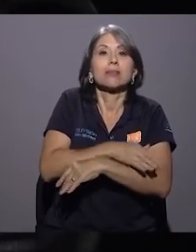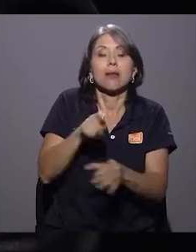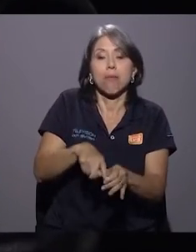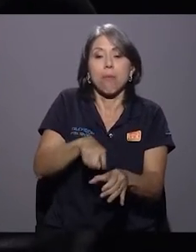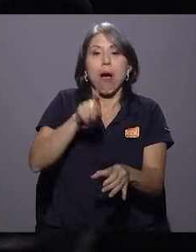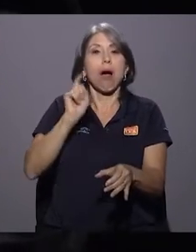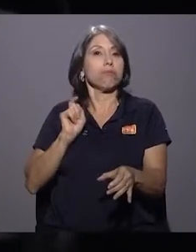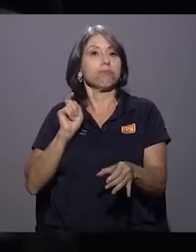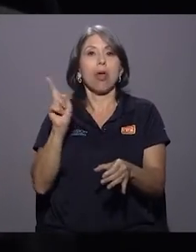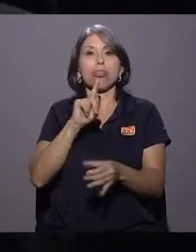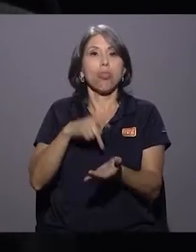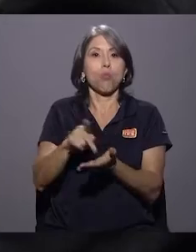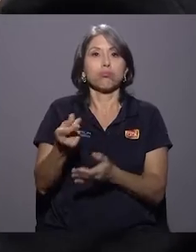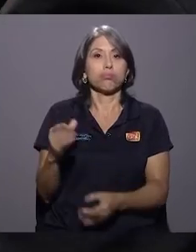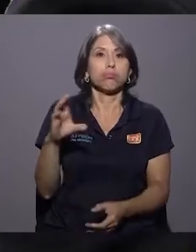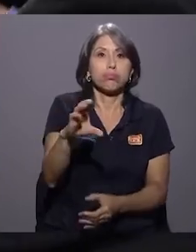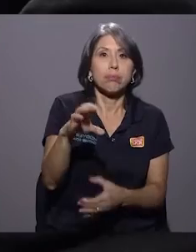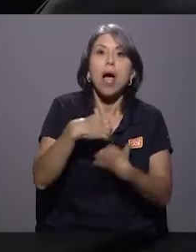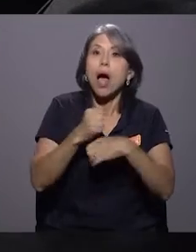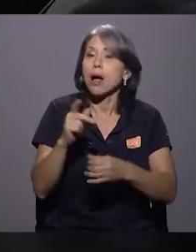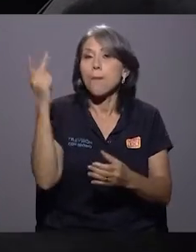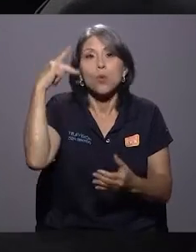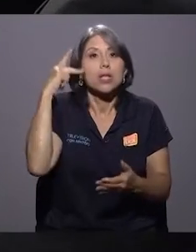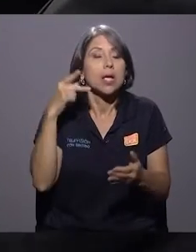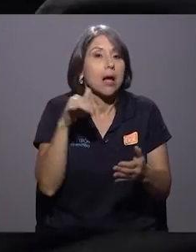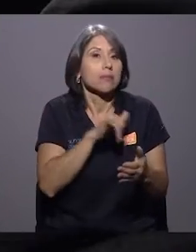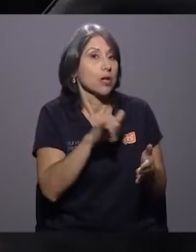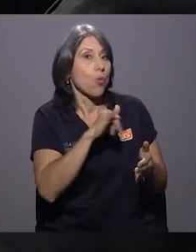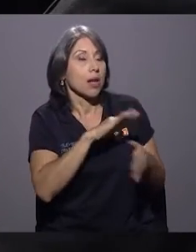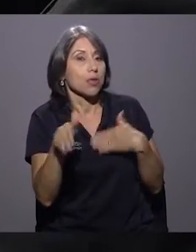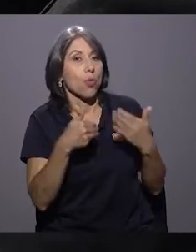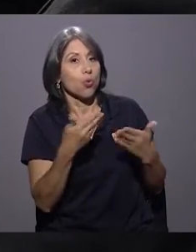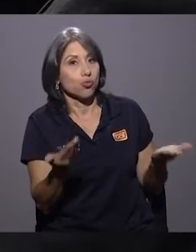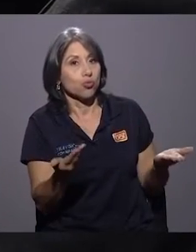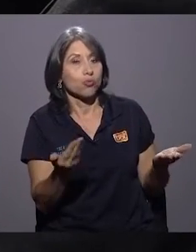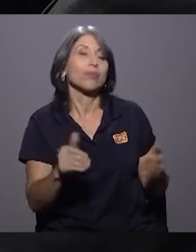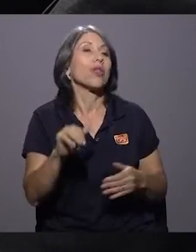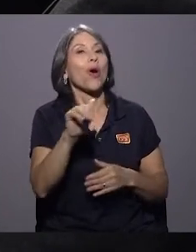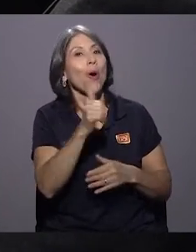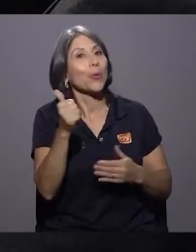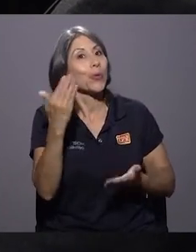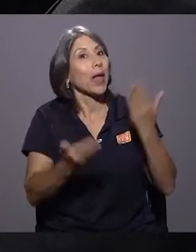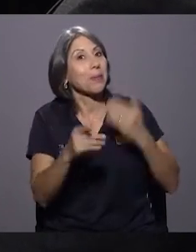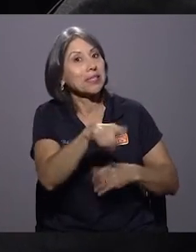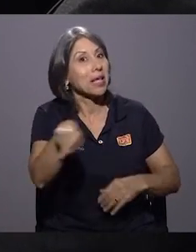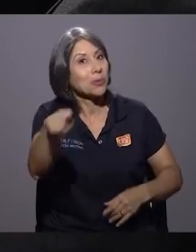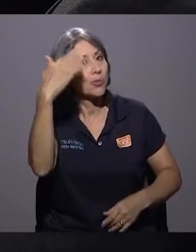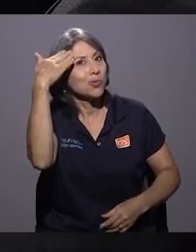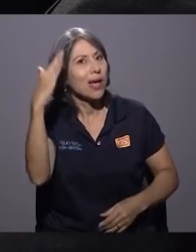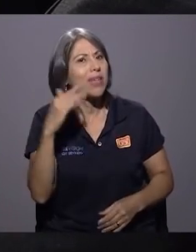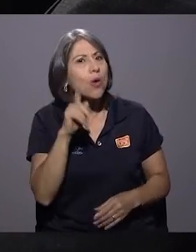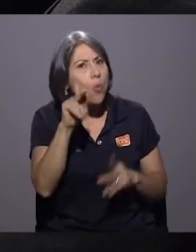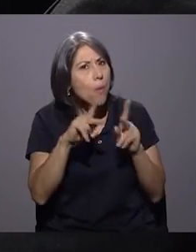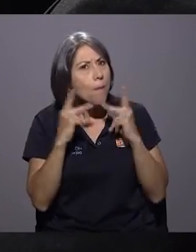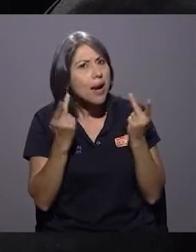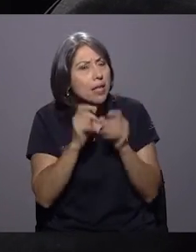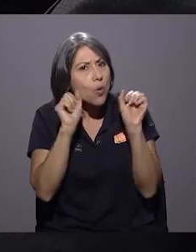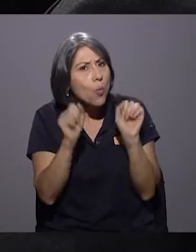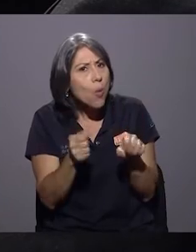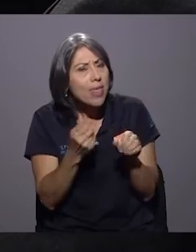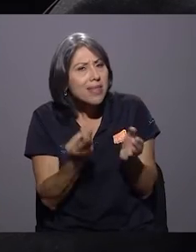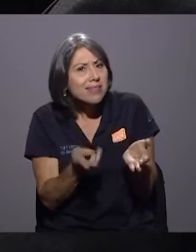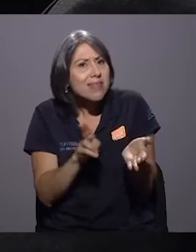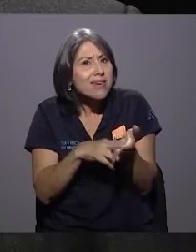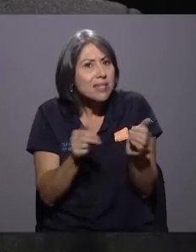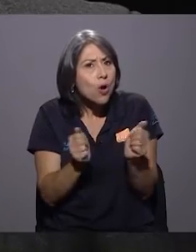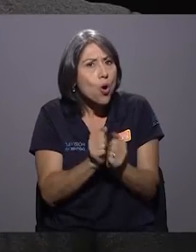salario y se dedique a hacer política, igual que todos los demás. Otro dato. Esto, tal vez de repente la gente no lo sabe. Un partido se puede inscribir con